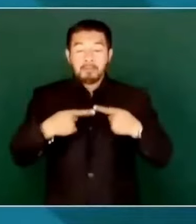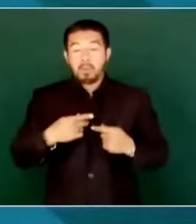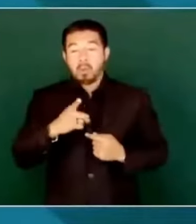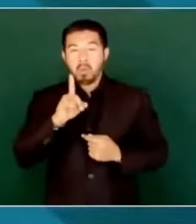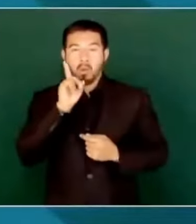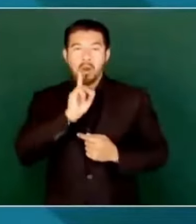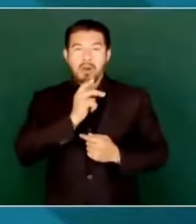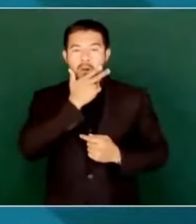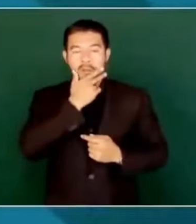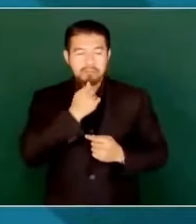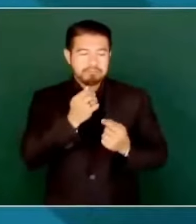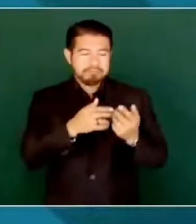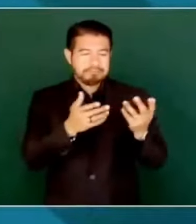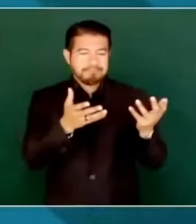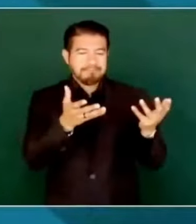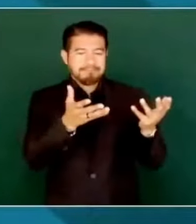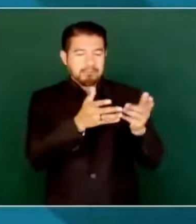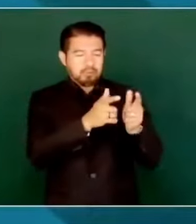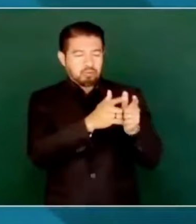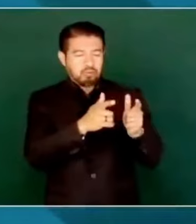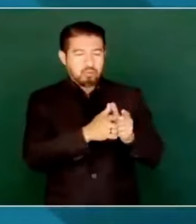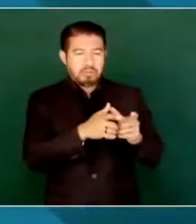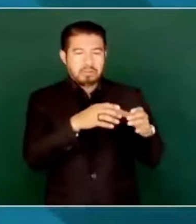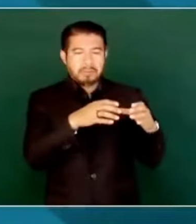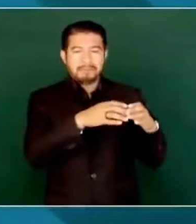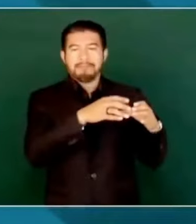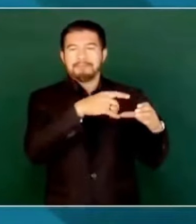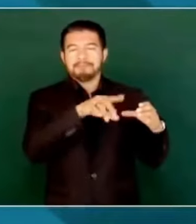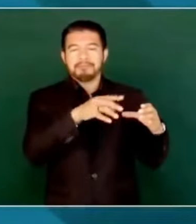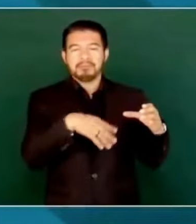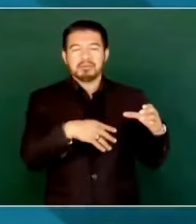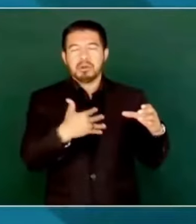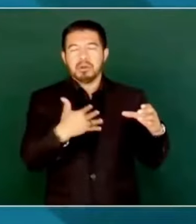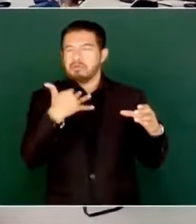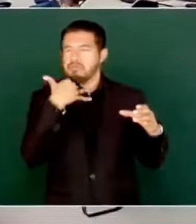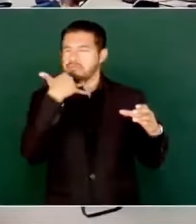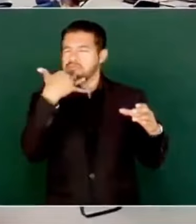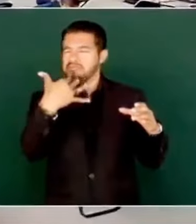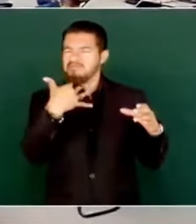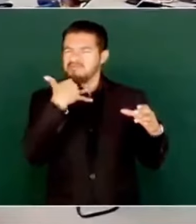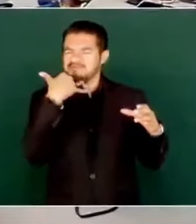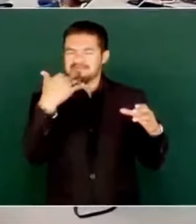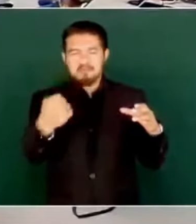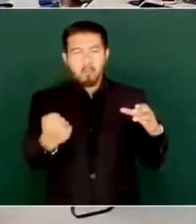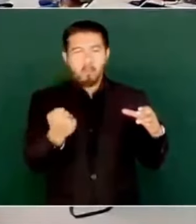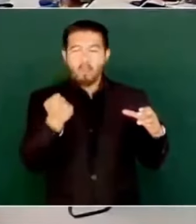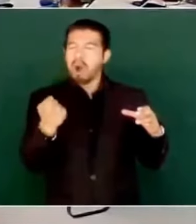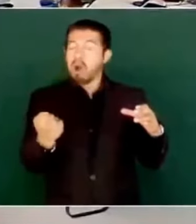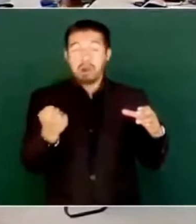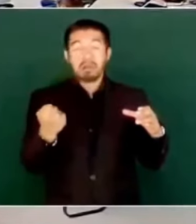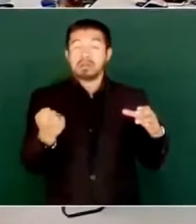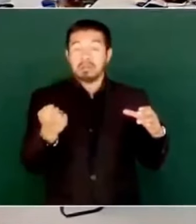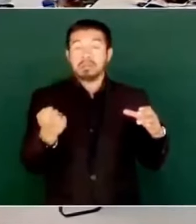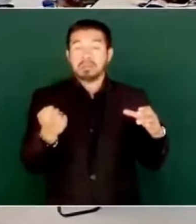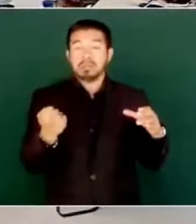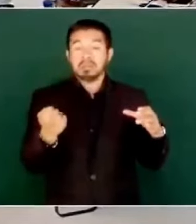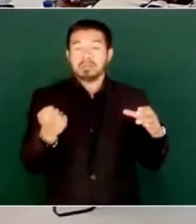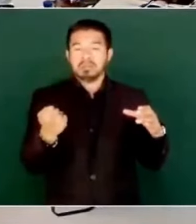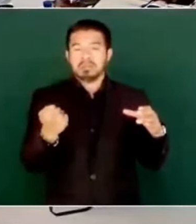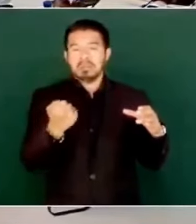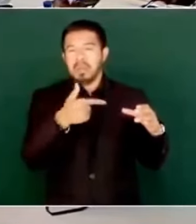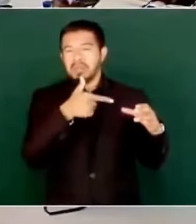grupo de gente muy perversa, sin